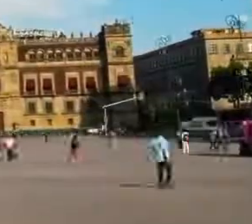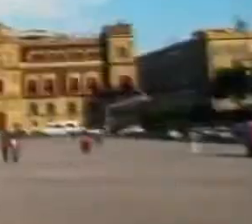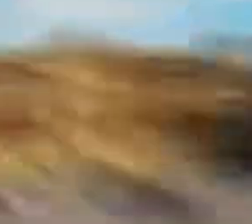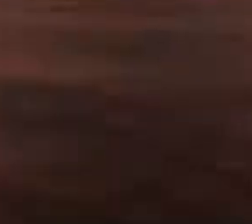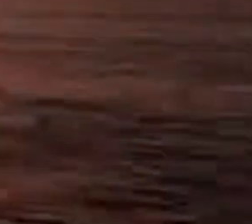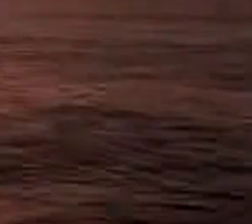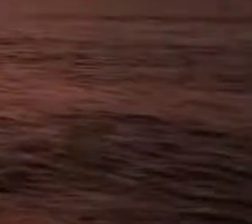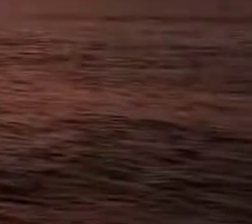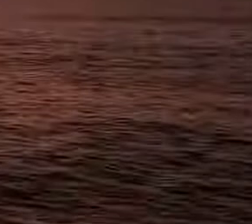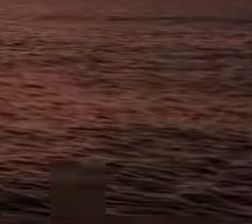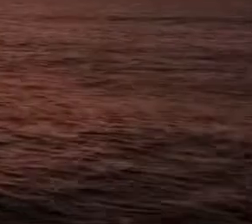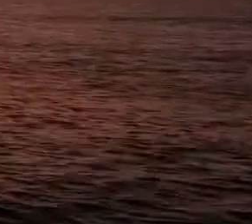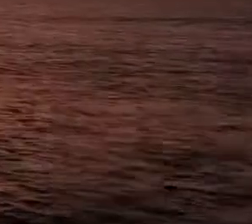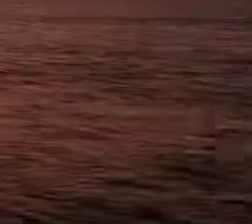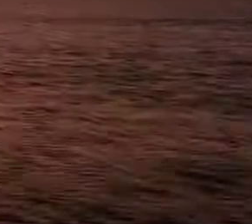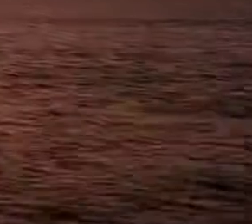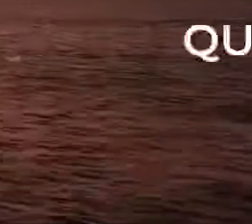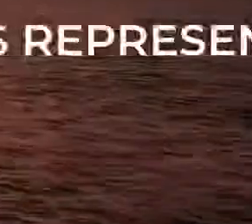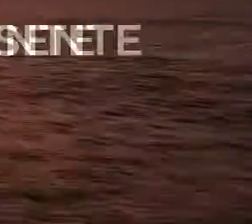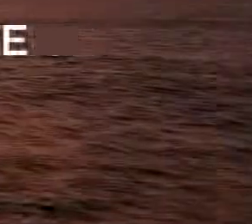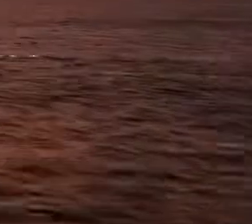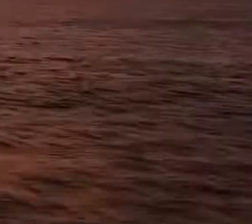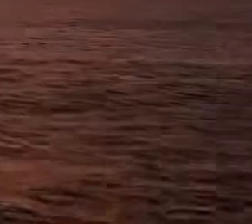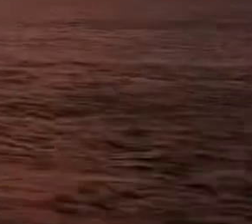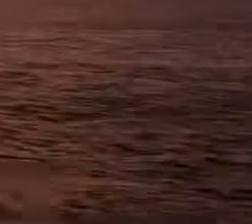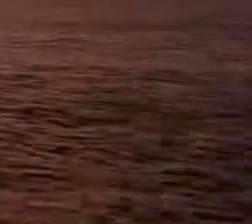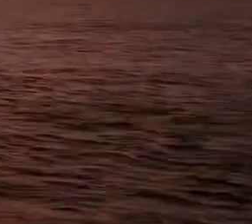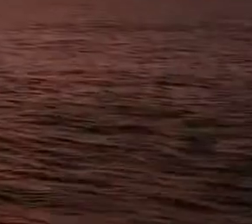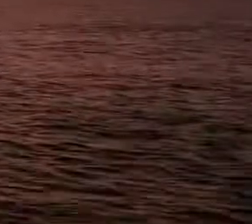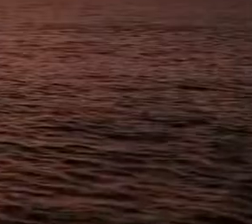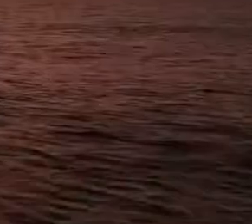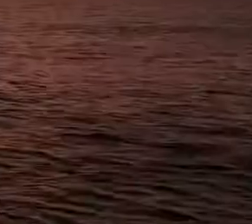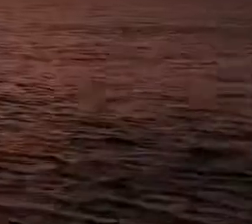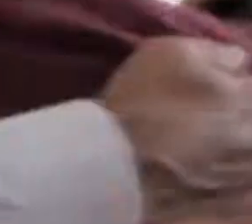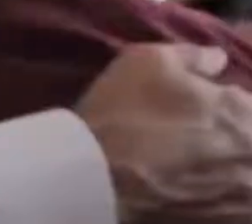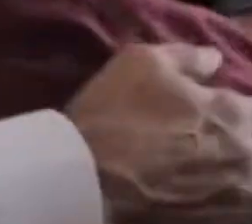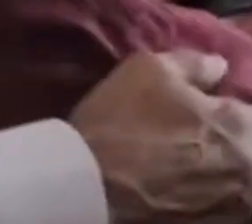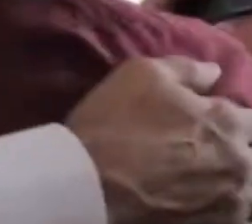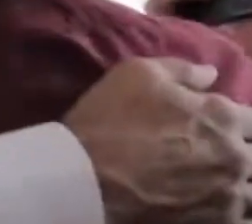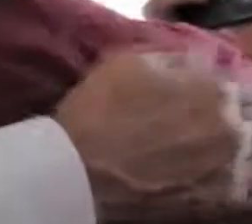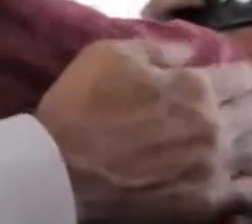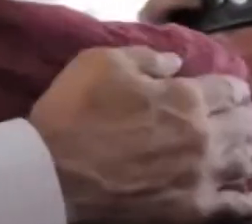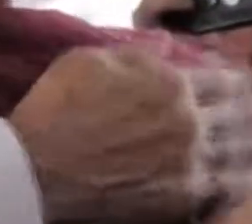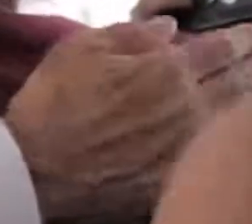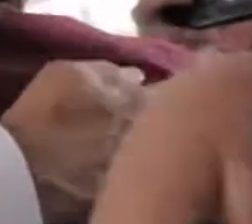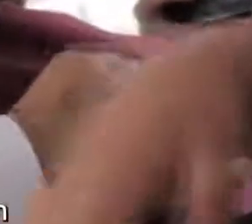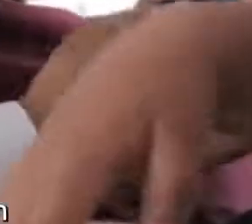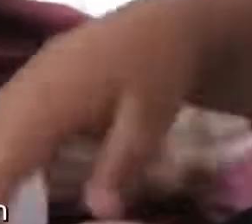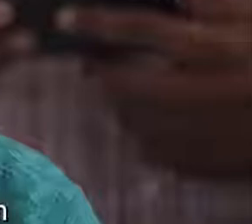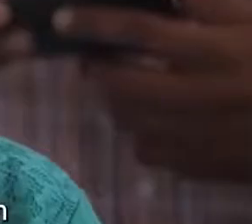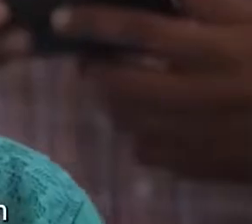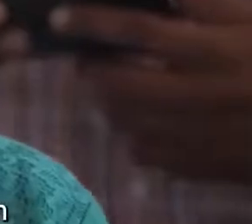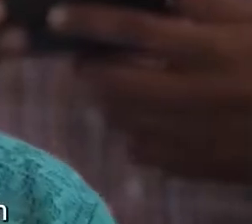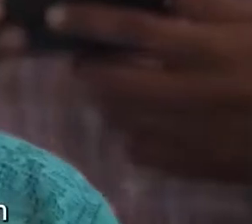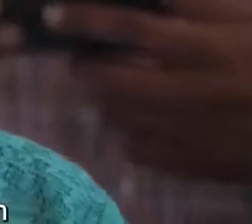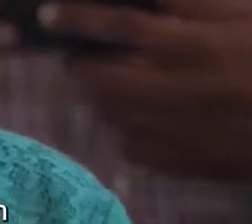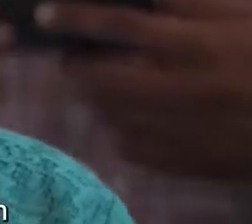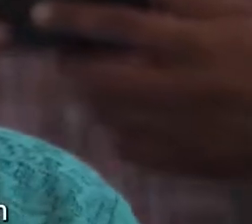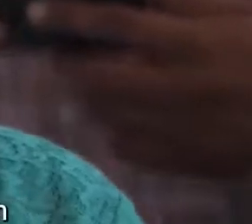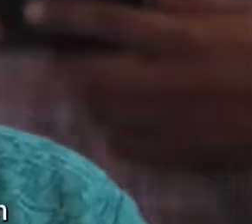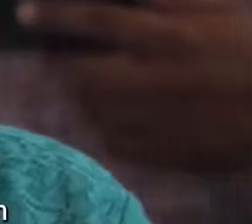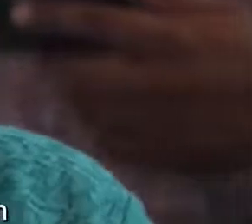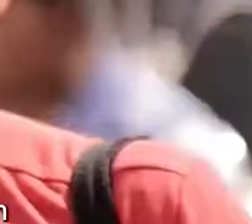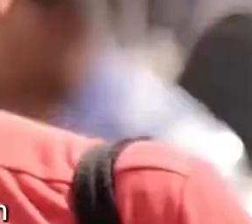une al país de tener un gobierno que los represente que les sirva de dejar